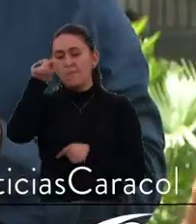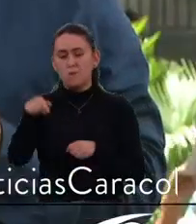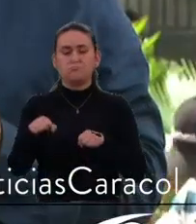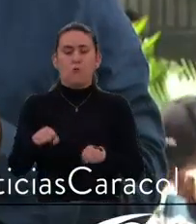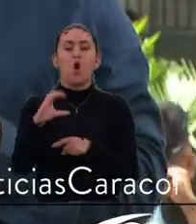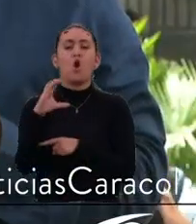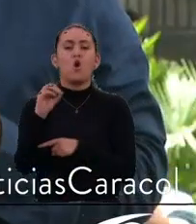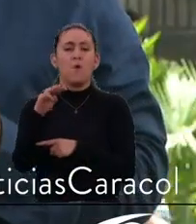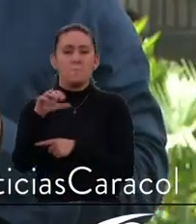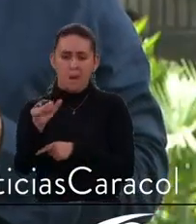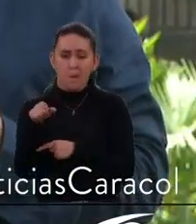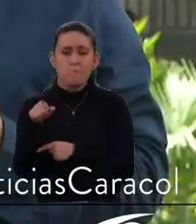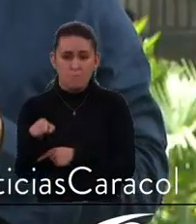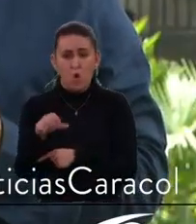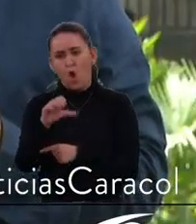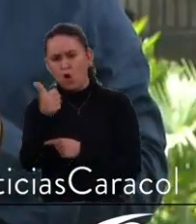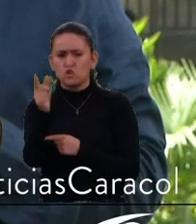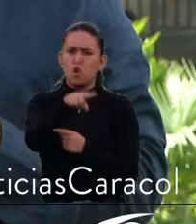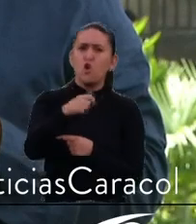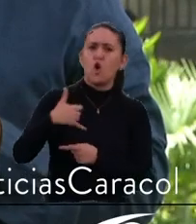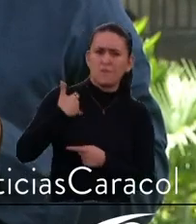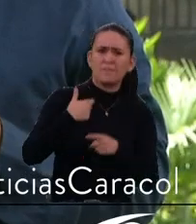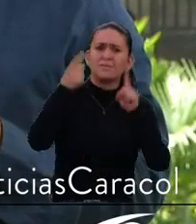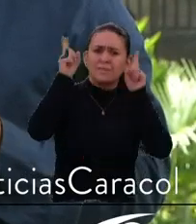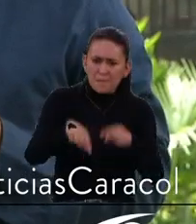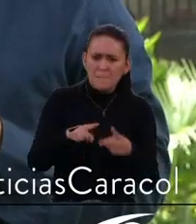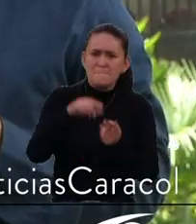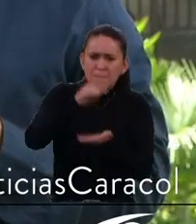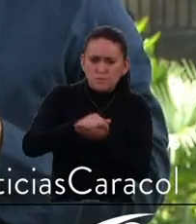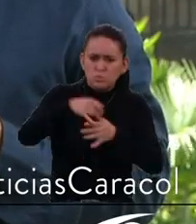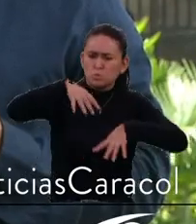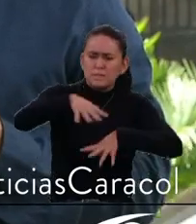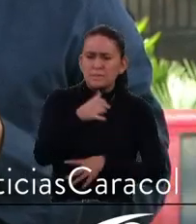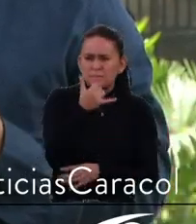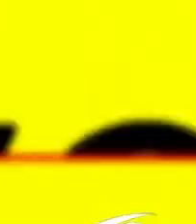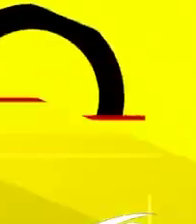salud de Lucas y del otro joven que también resultó herido en esa manifestación?